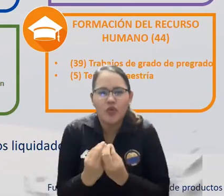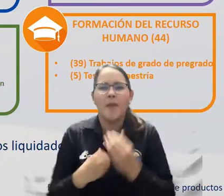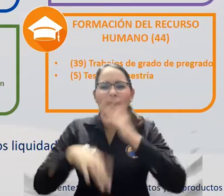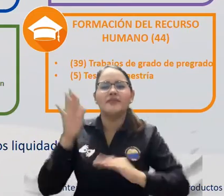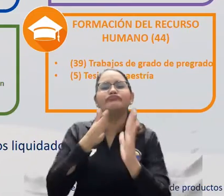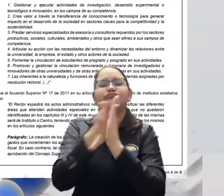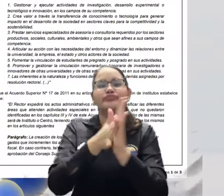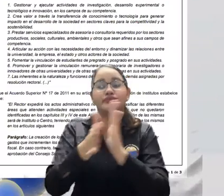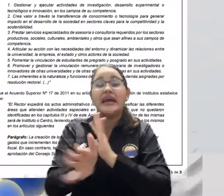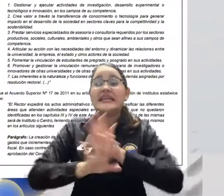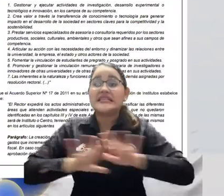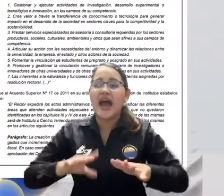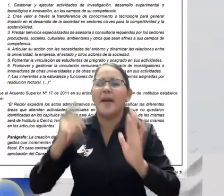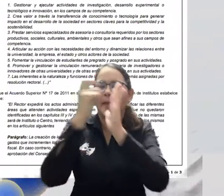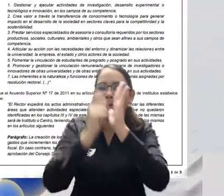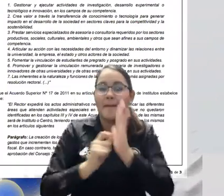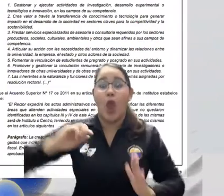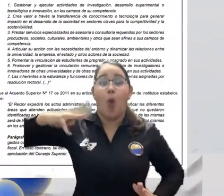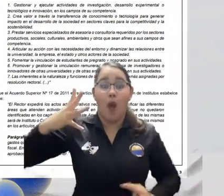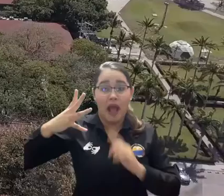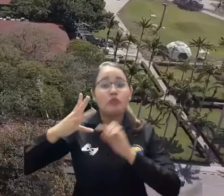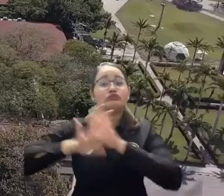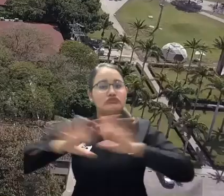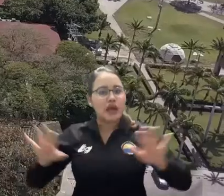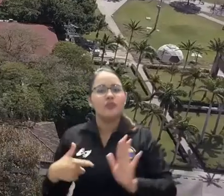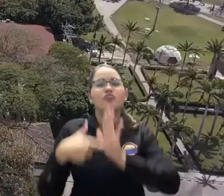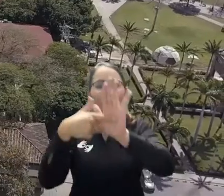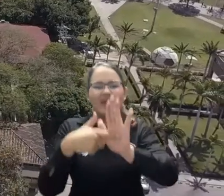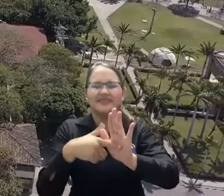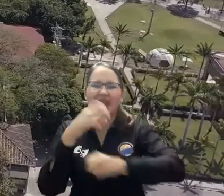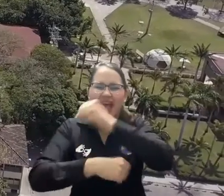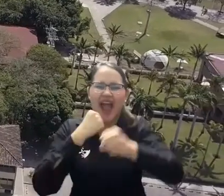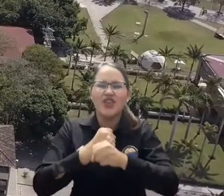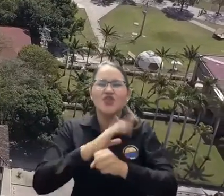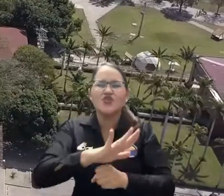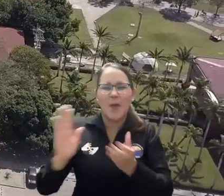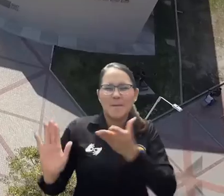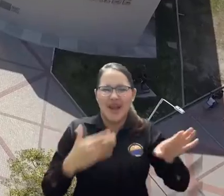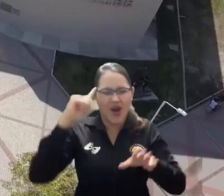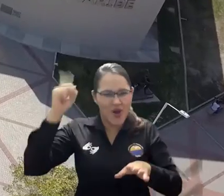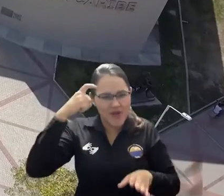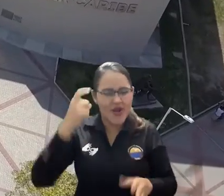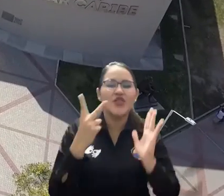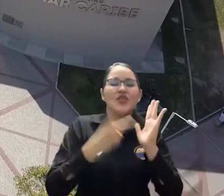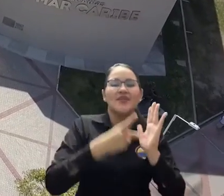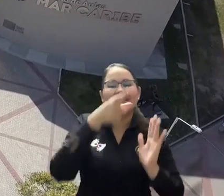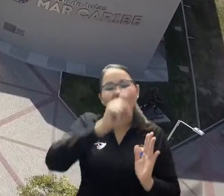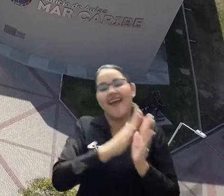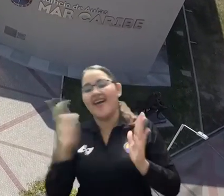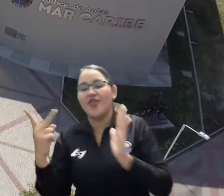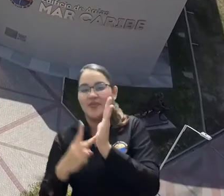realizó la entrega de su cuarto informe de gestión enmarcado en el Plan de Gobierno 2016-2020 por una universidad más